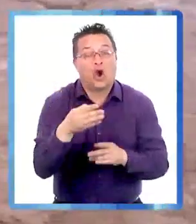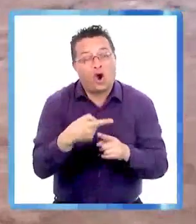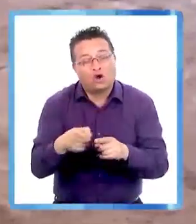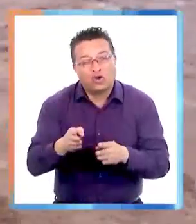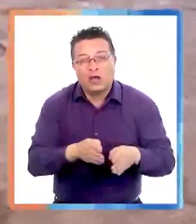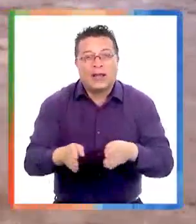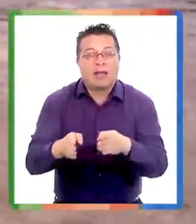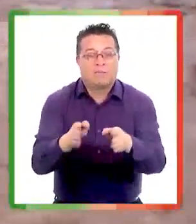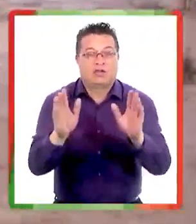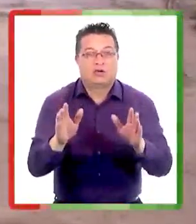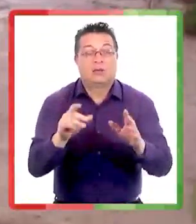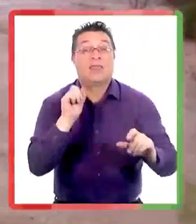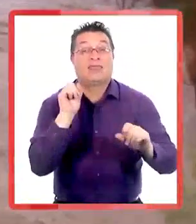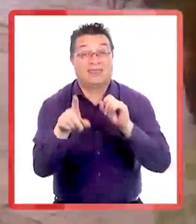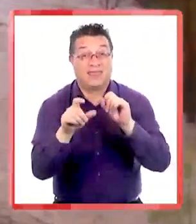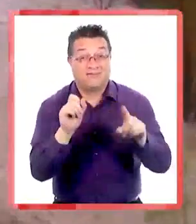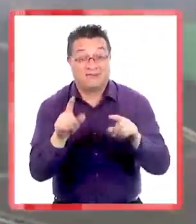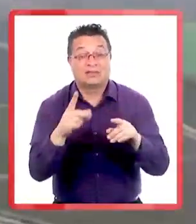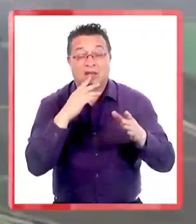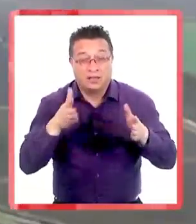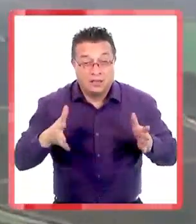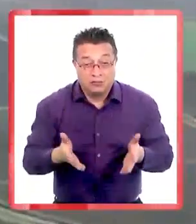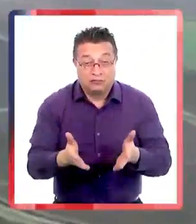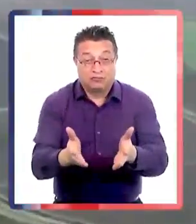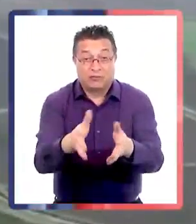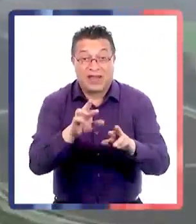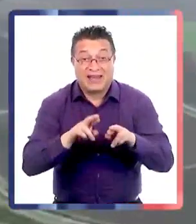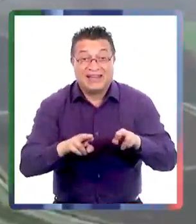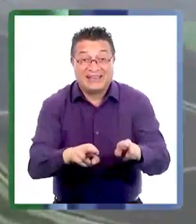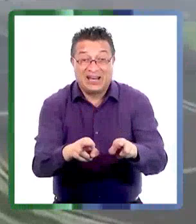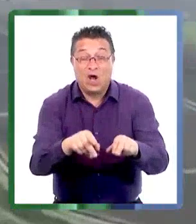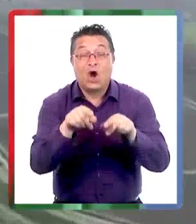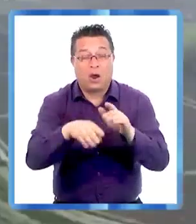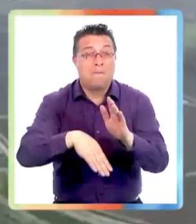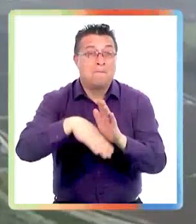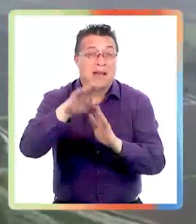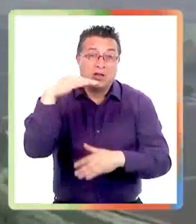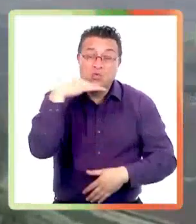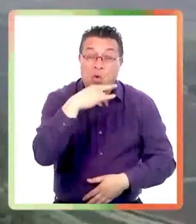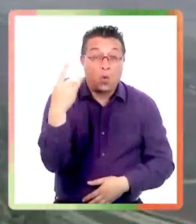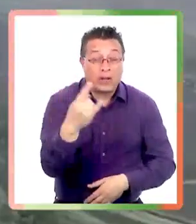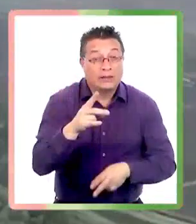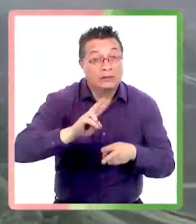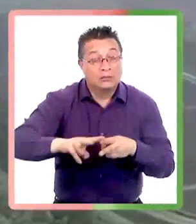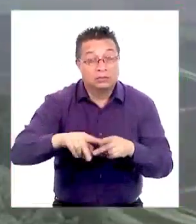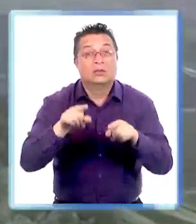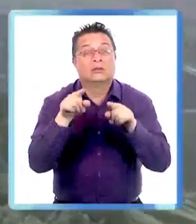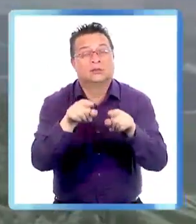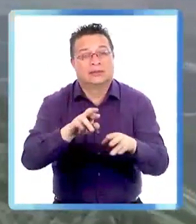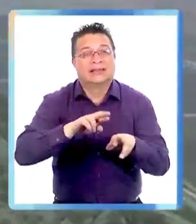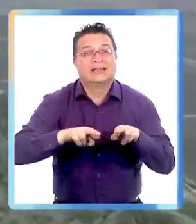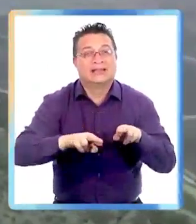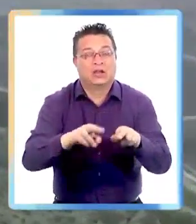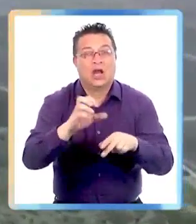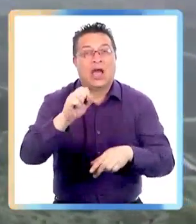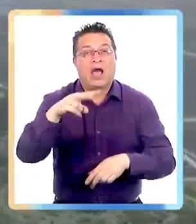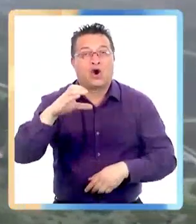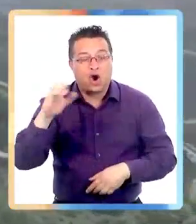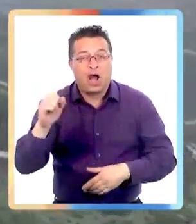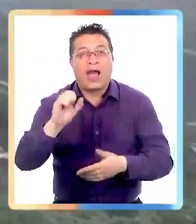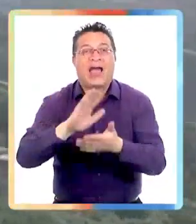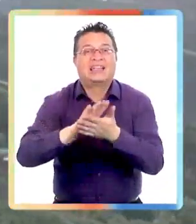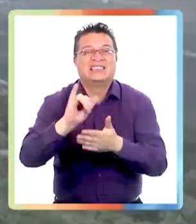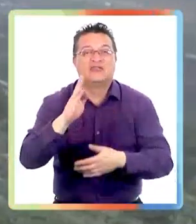alternativas. Respecto a defensas y encauzamientos fluviales los daños más urgentes de intervenir corresponden a los ríos